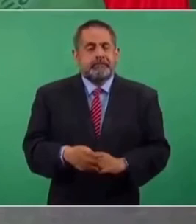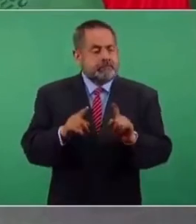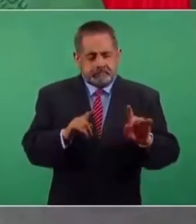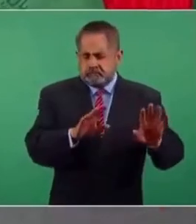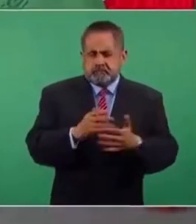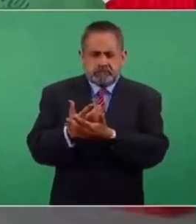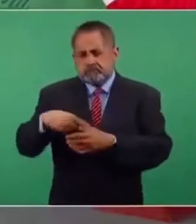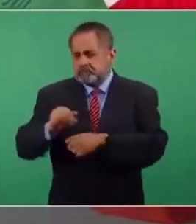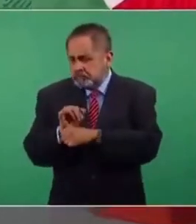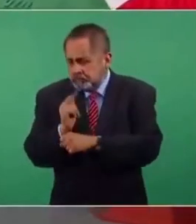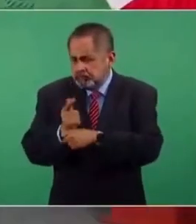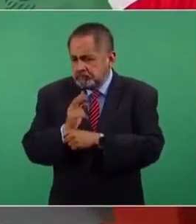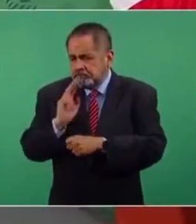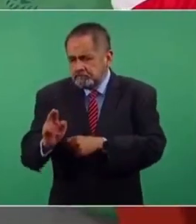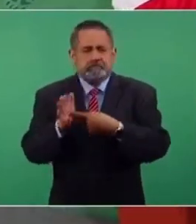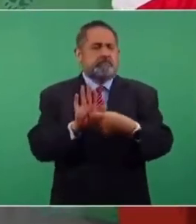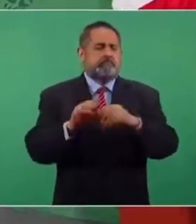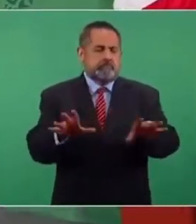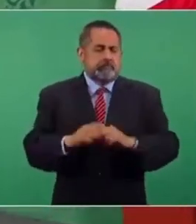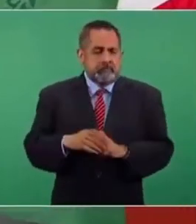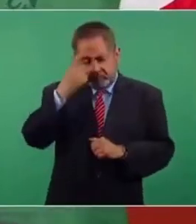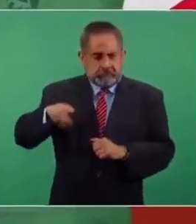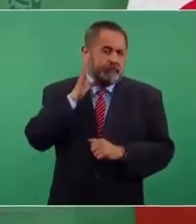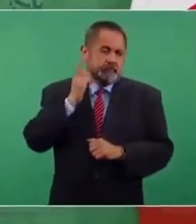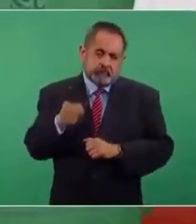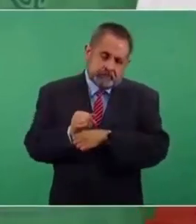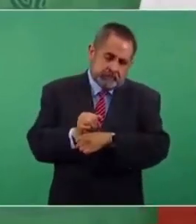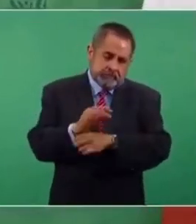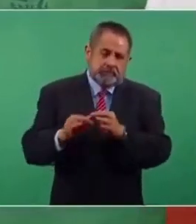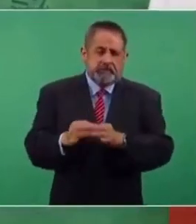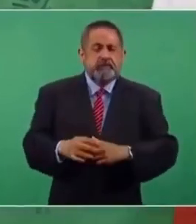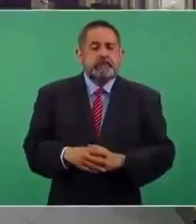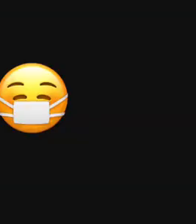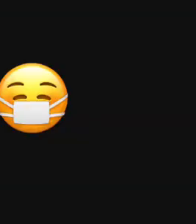entonces vamos a esperar el resultado, que la Cámara haga la investigación.